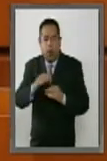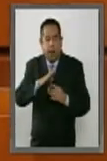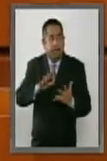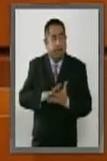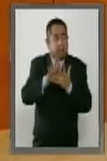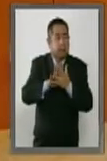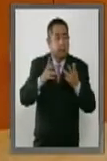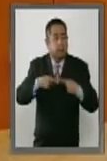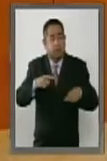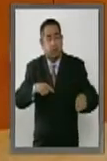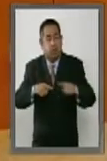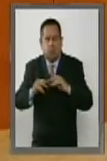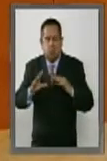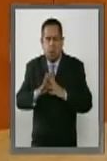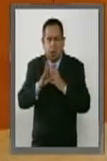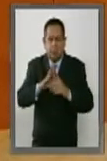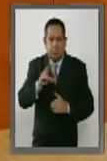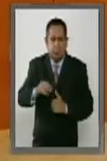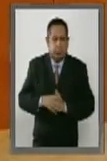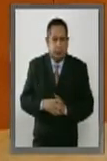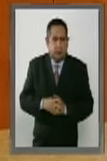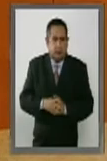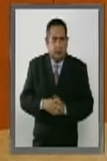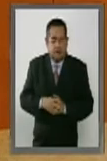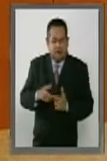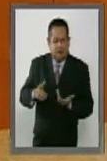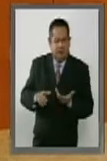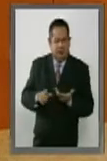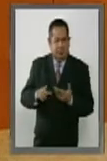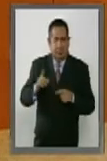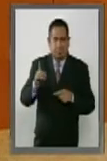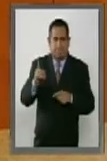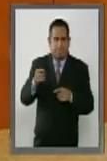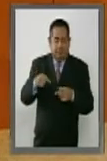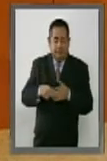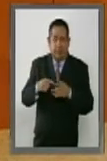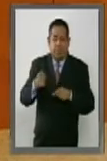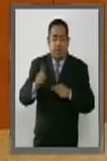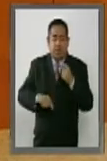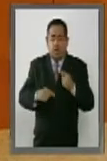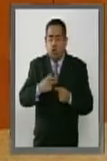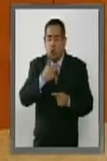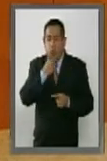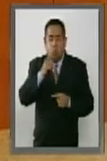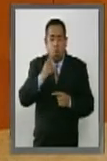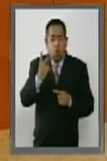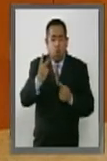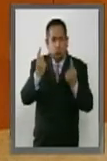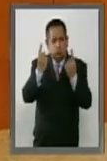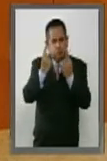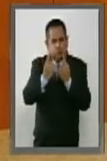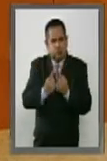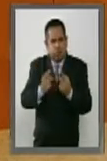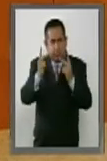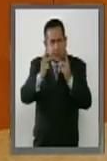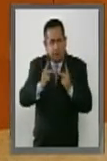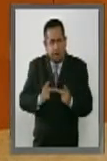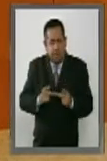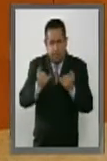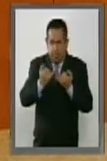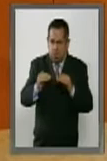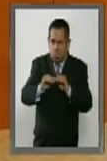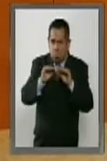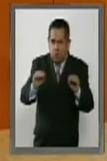ciudadana. Excluye el principio constitucional de paridad de género para garantizar la